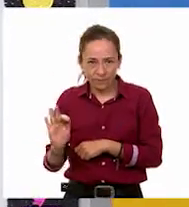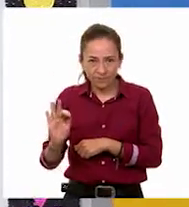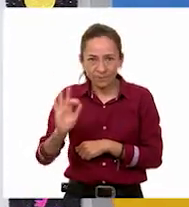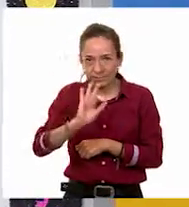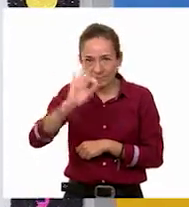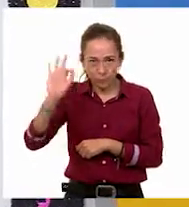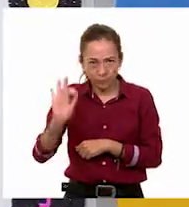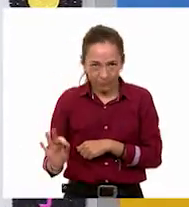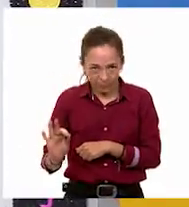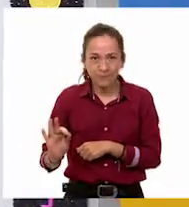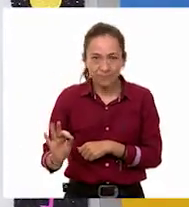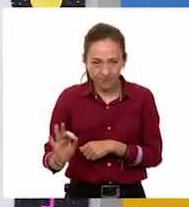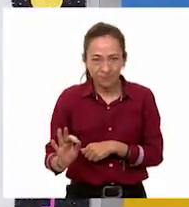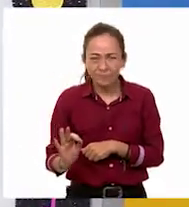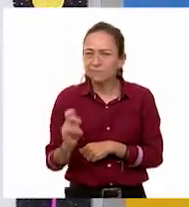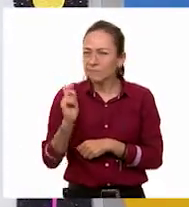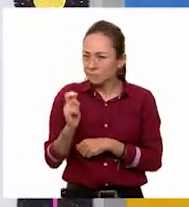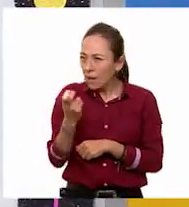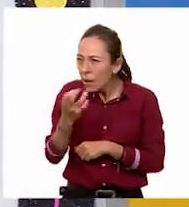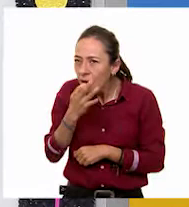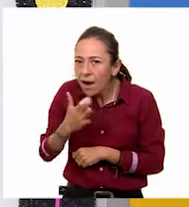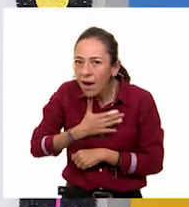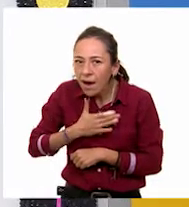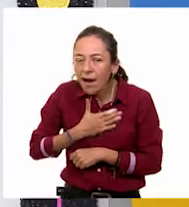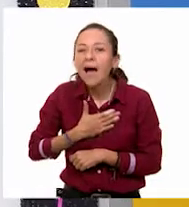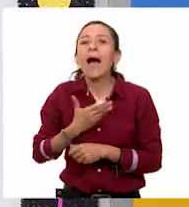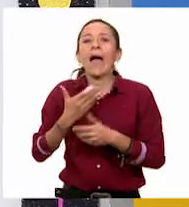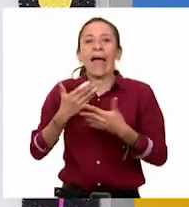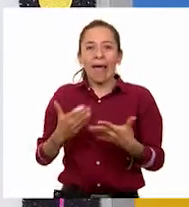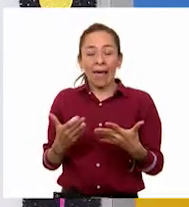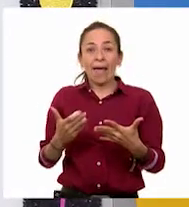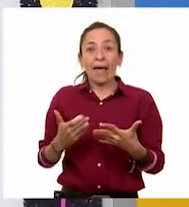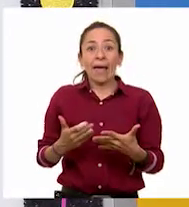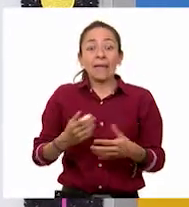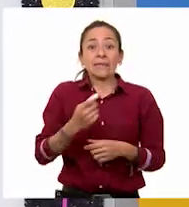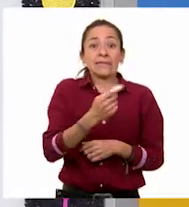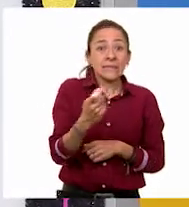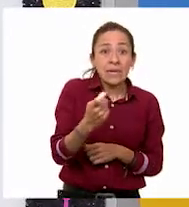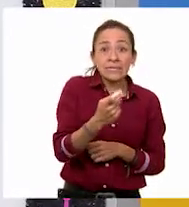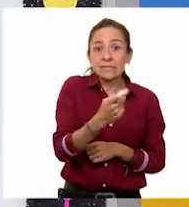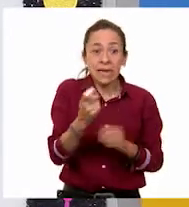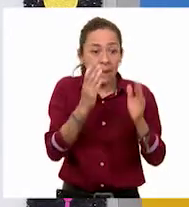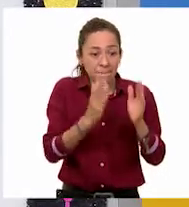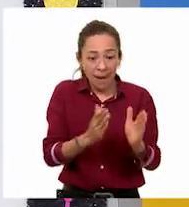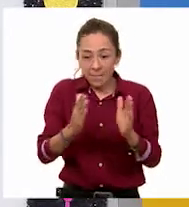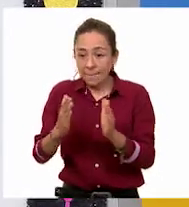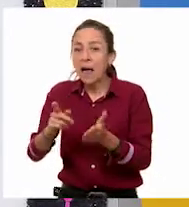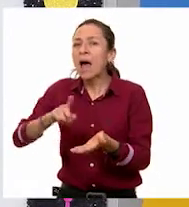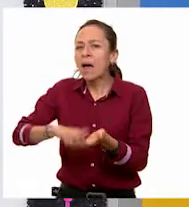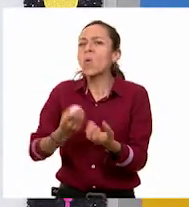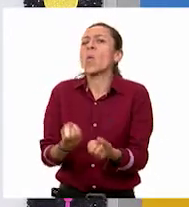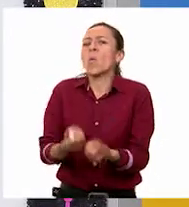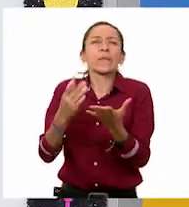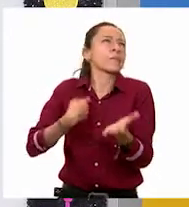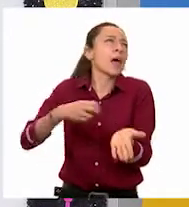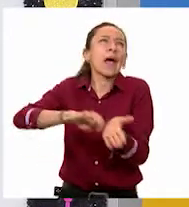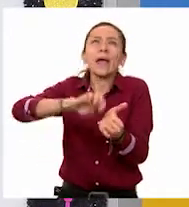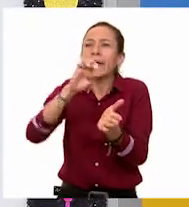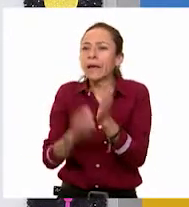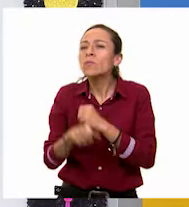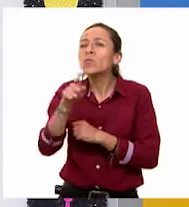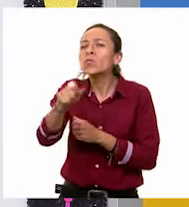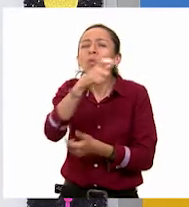nos indica cuántas partes son de cada 100. Por ejemplo, si vas a comprar algo que vale 100 pesos